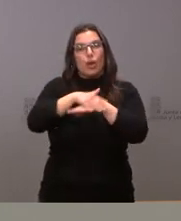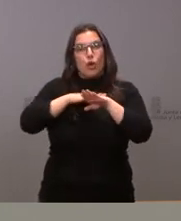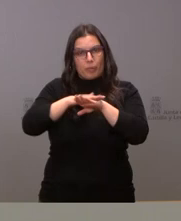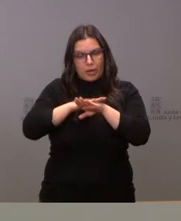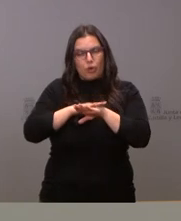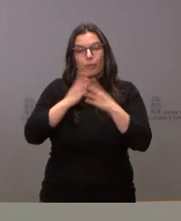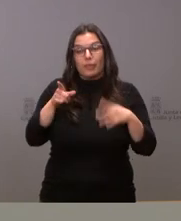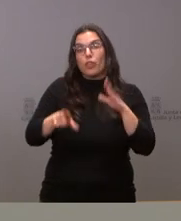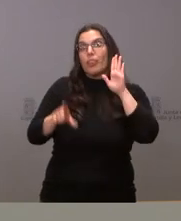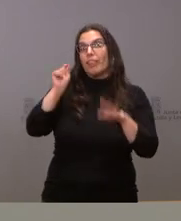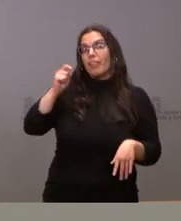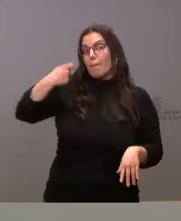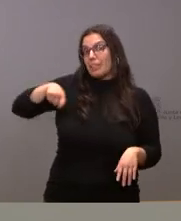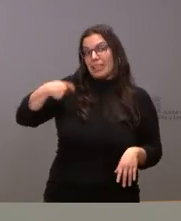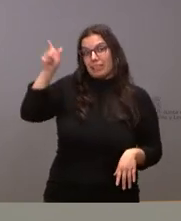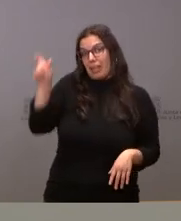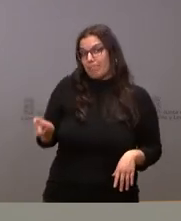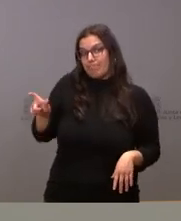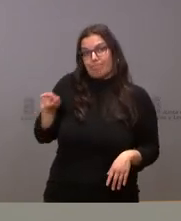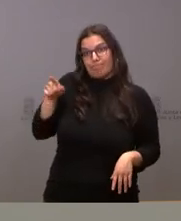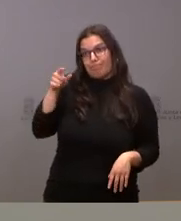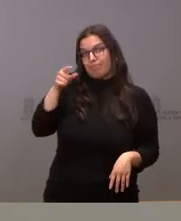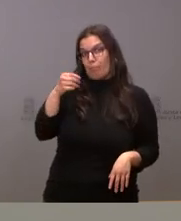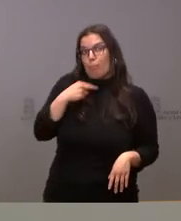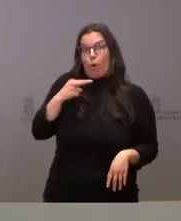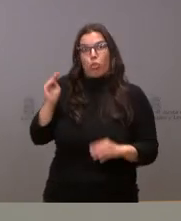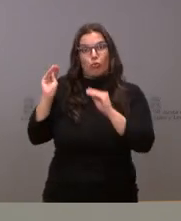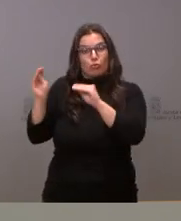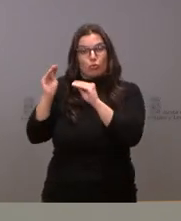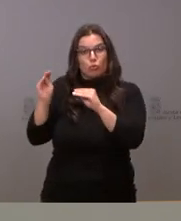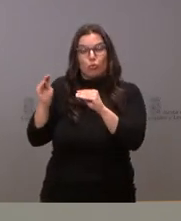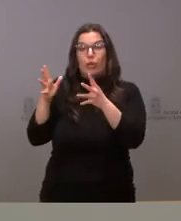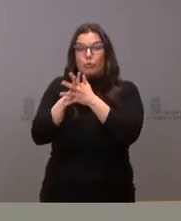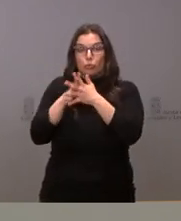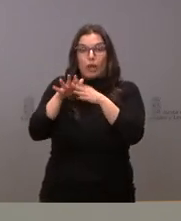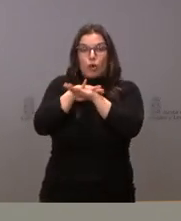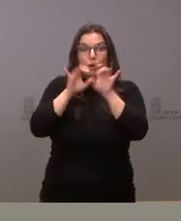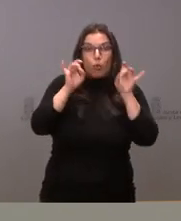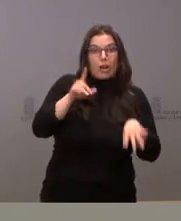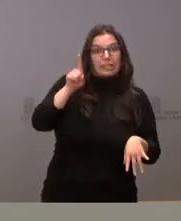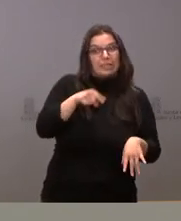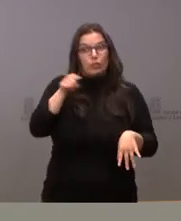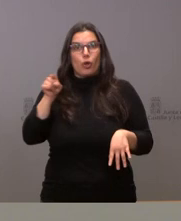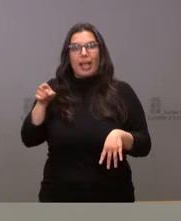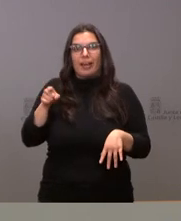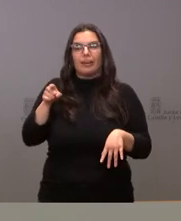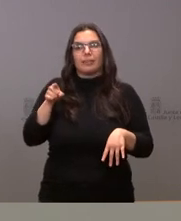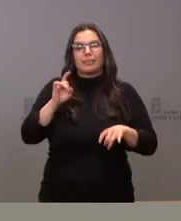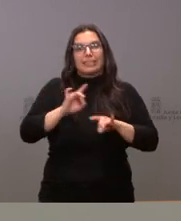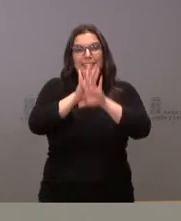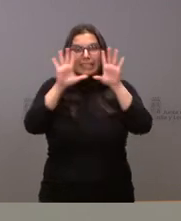decisión del presidente de la Junta de Castilla y León que tiene tanto que definir la estructura